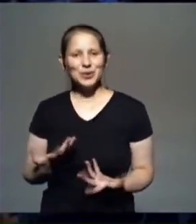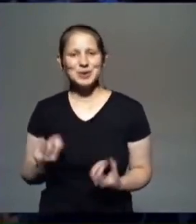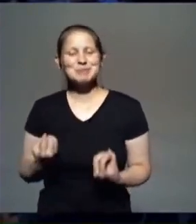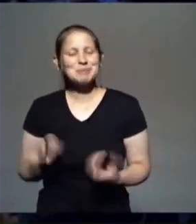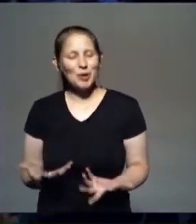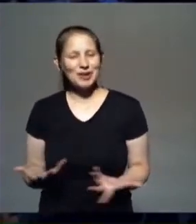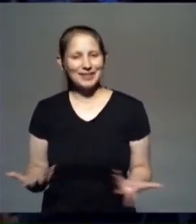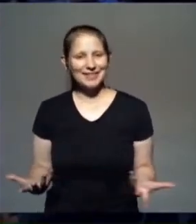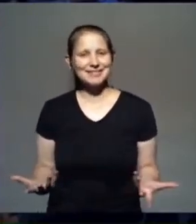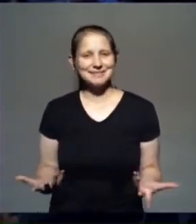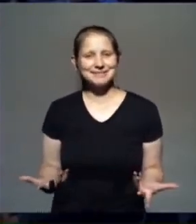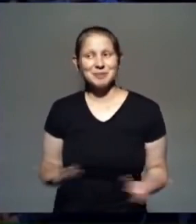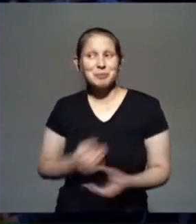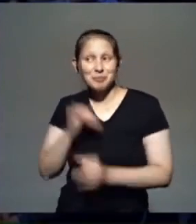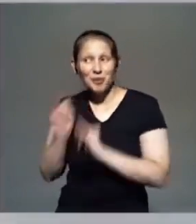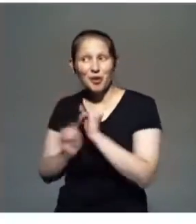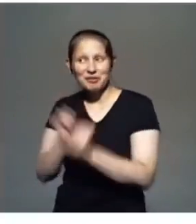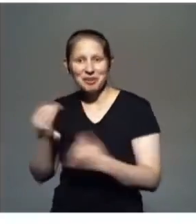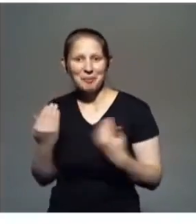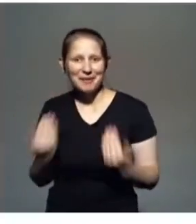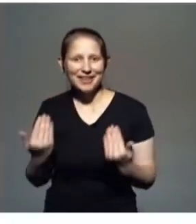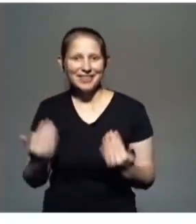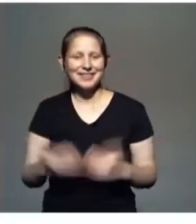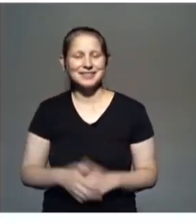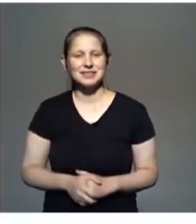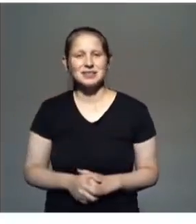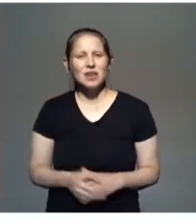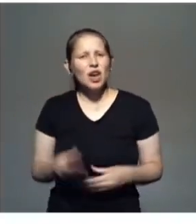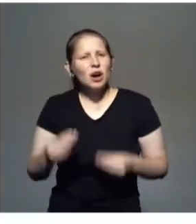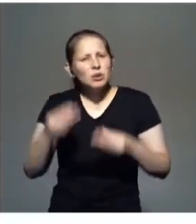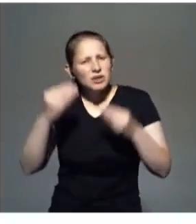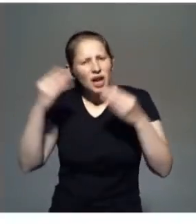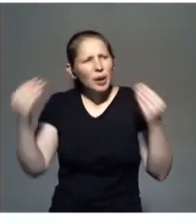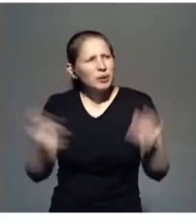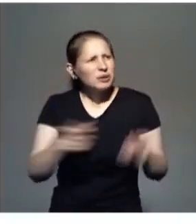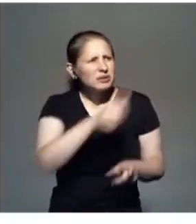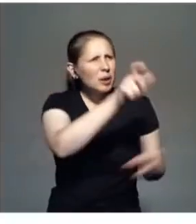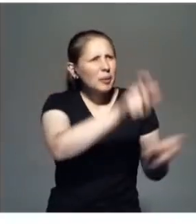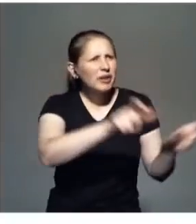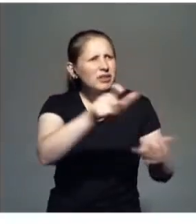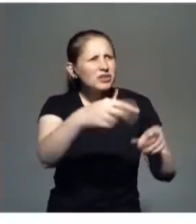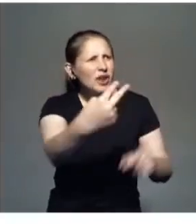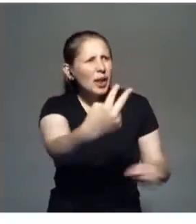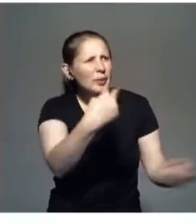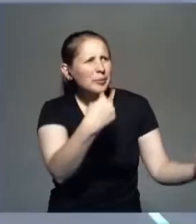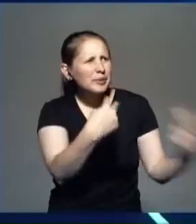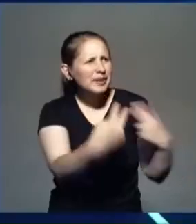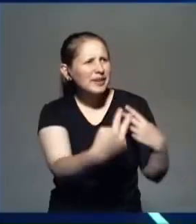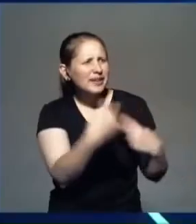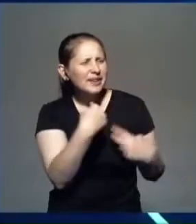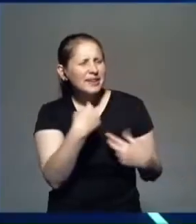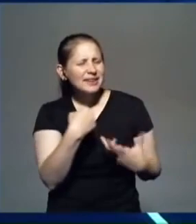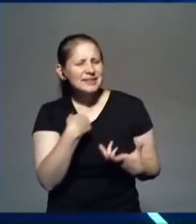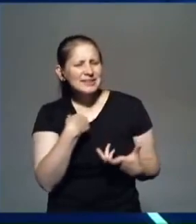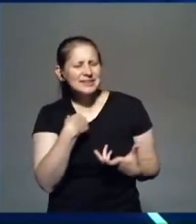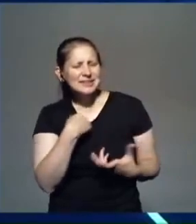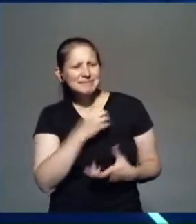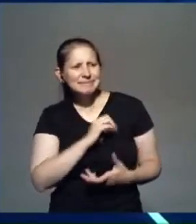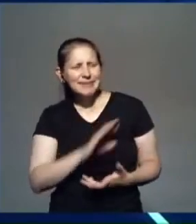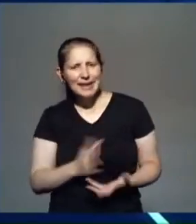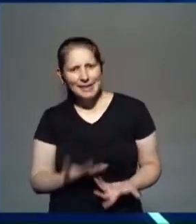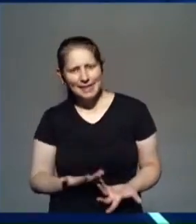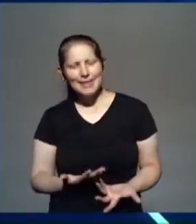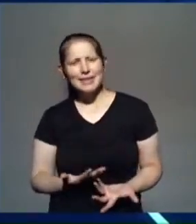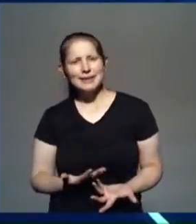desprecio de la mirada de otro? Por eso, tené una mirada de misericordia siempre. Contemplá con